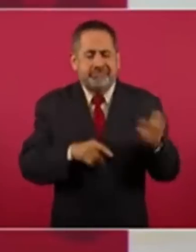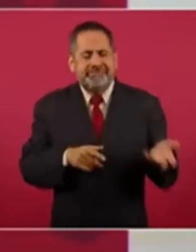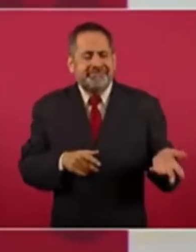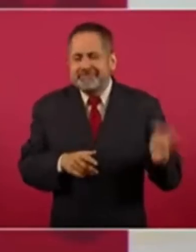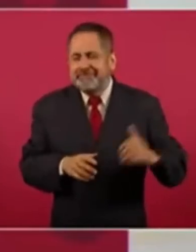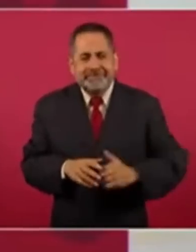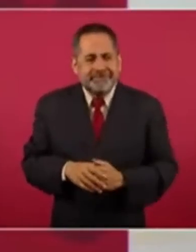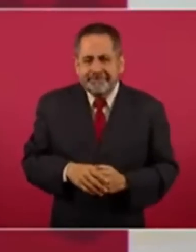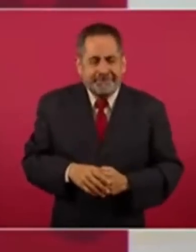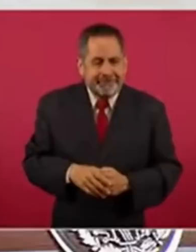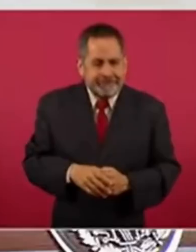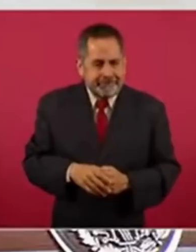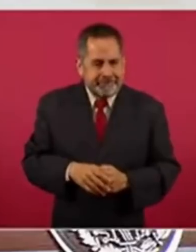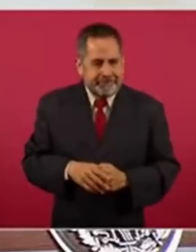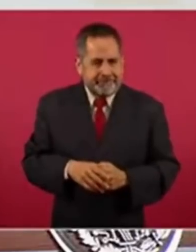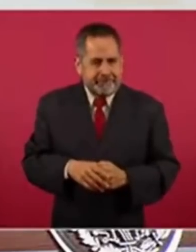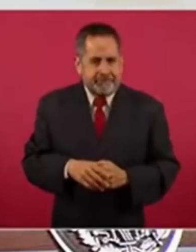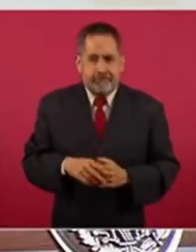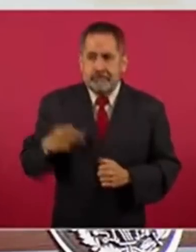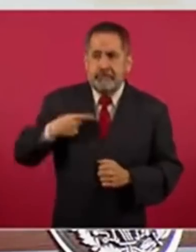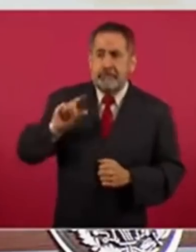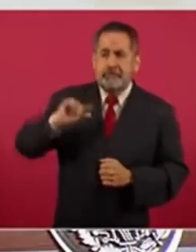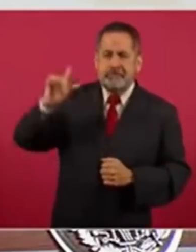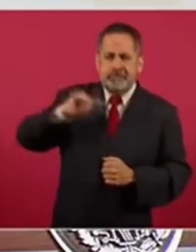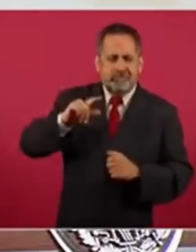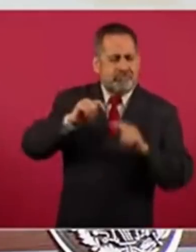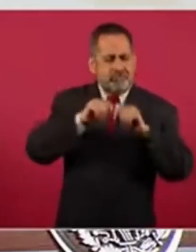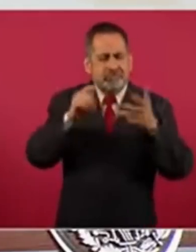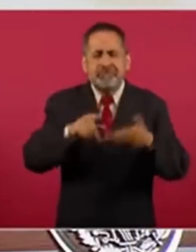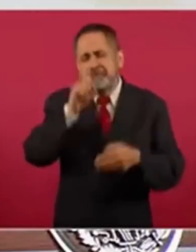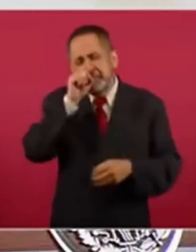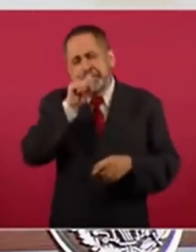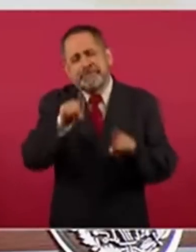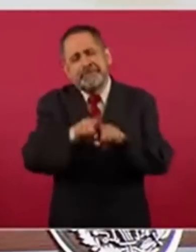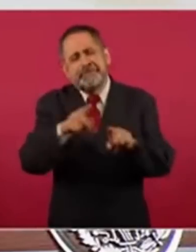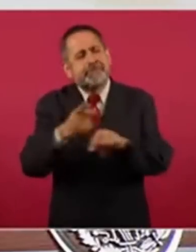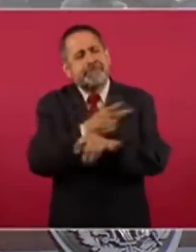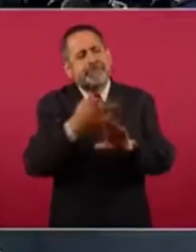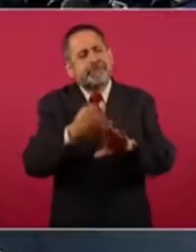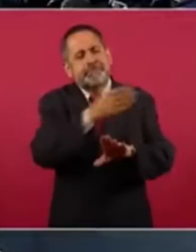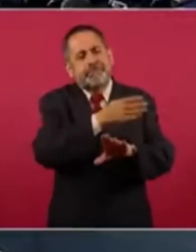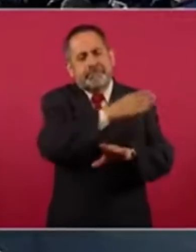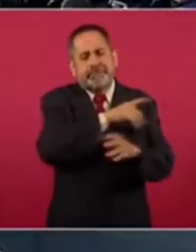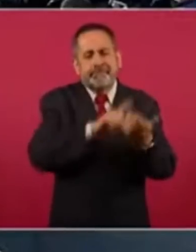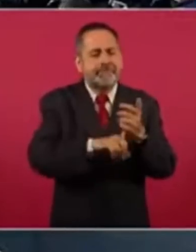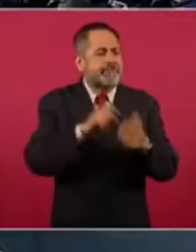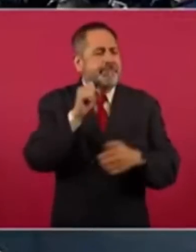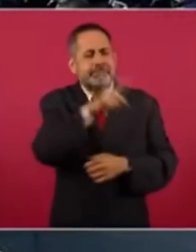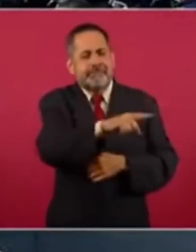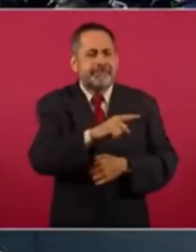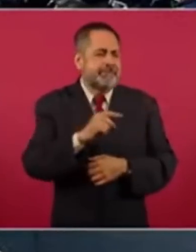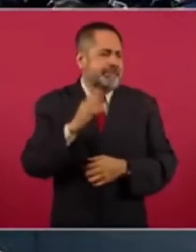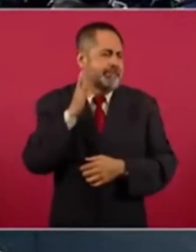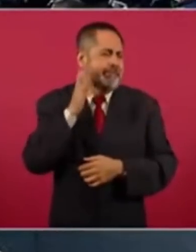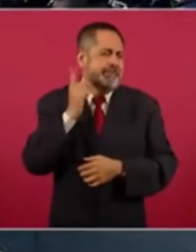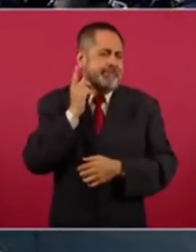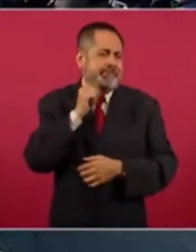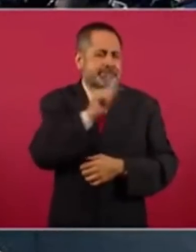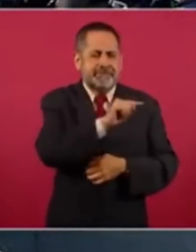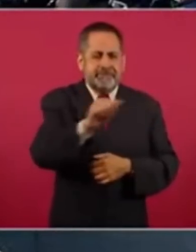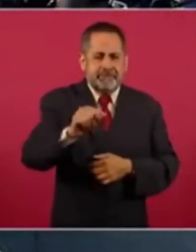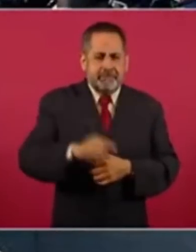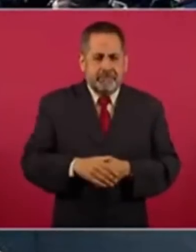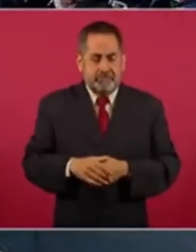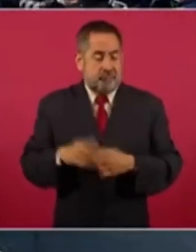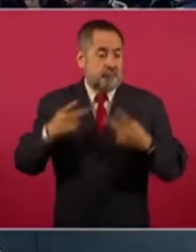los servidores públicos, lo que pasaba en las cámaras, tenía